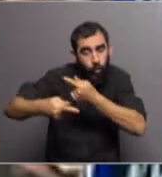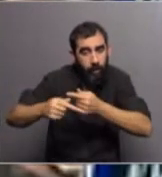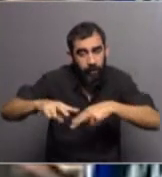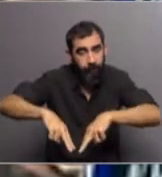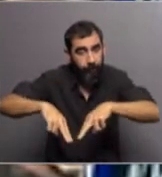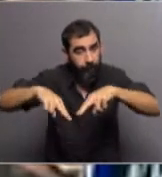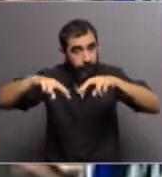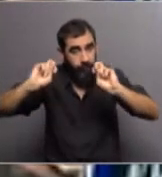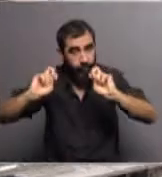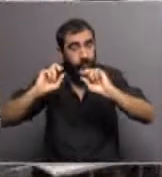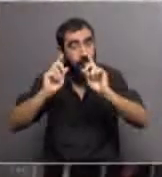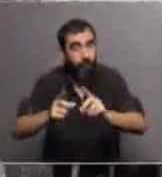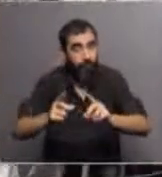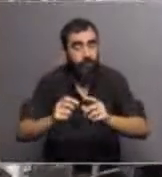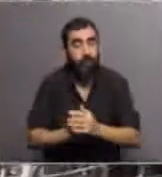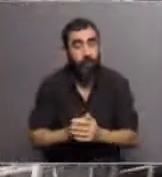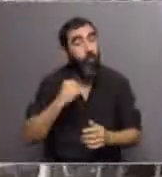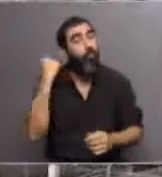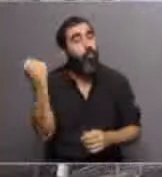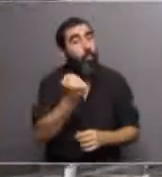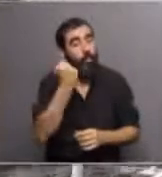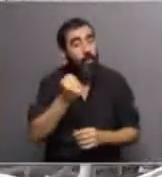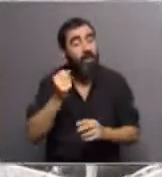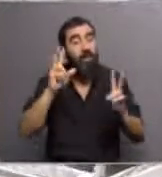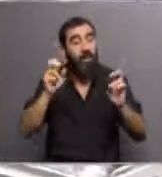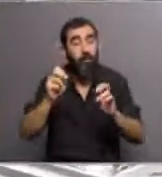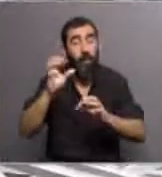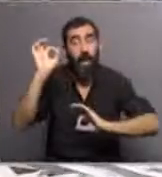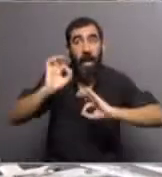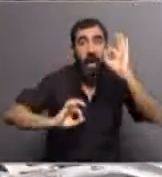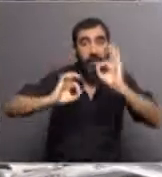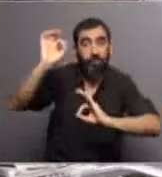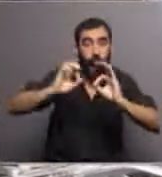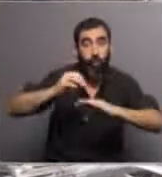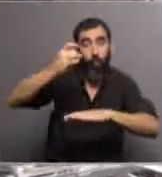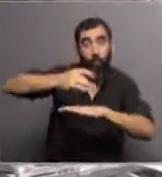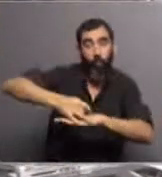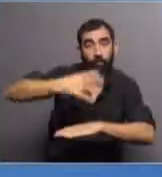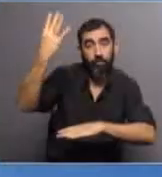investigaciones de alta importancia en términos para los astrónomos profesionales,